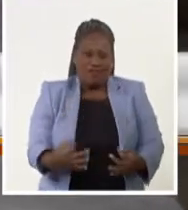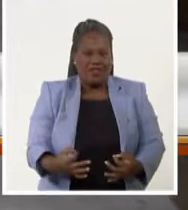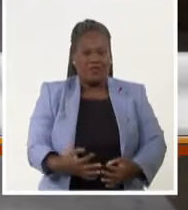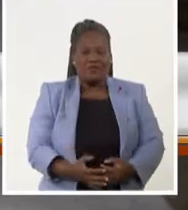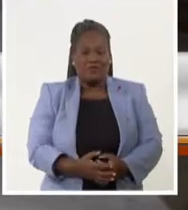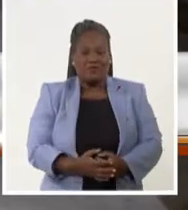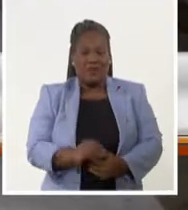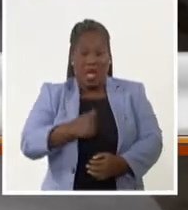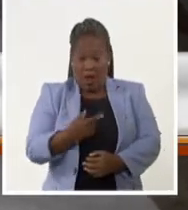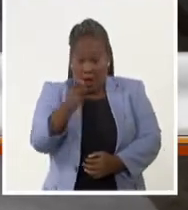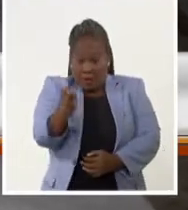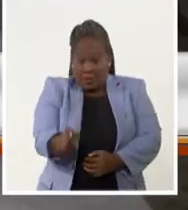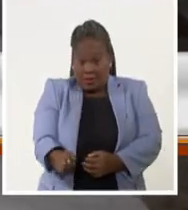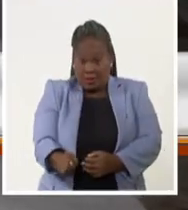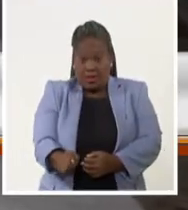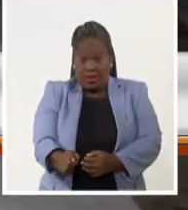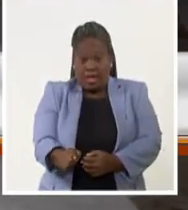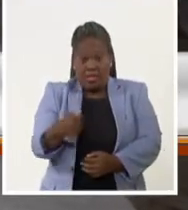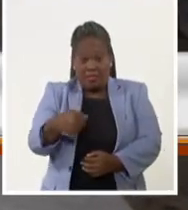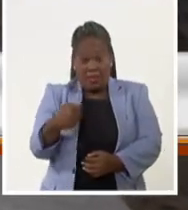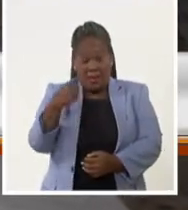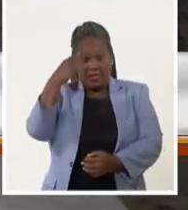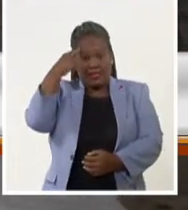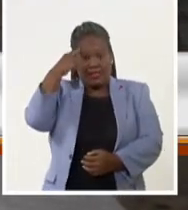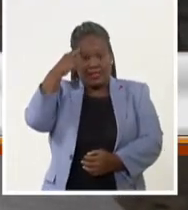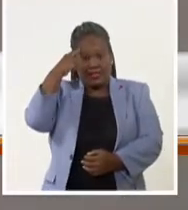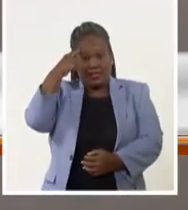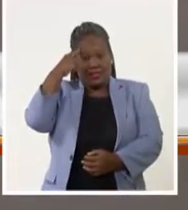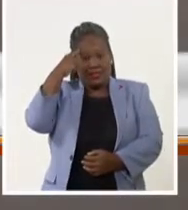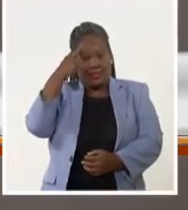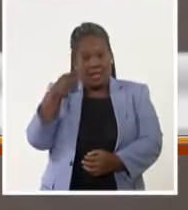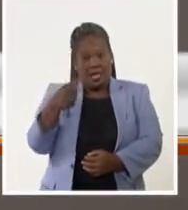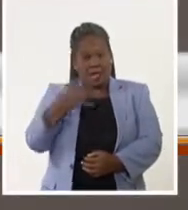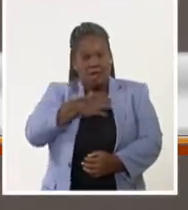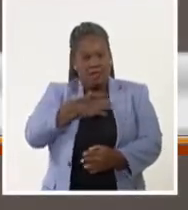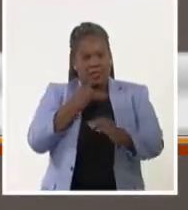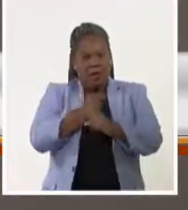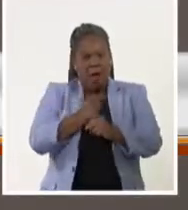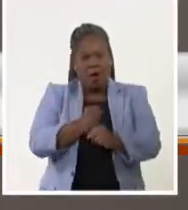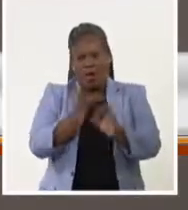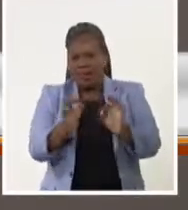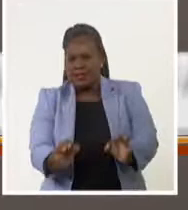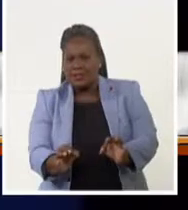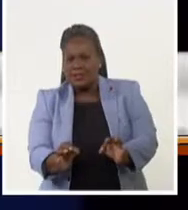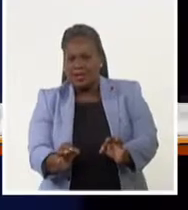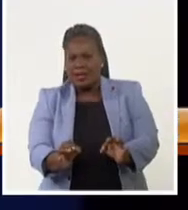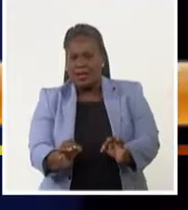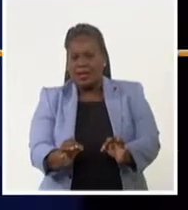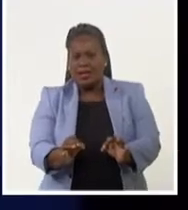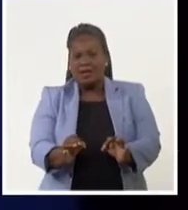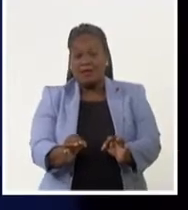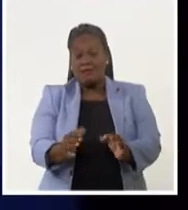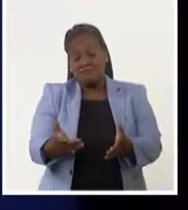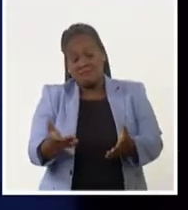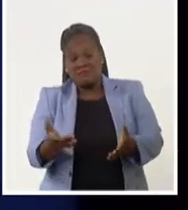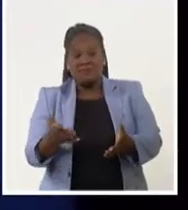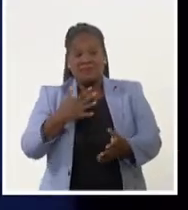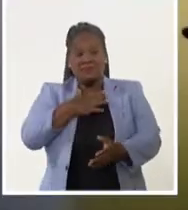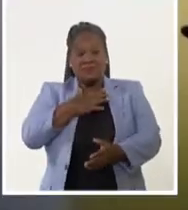Un artista debe ser consecuente con su obra. Y de cierta manera